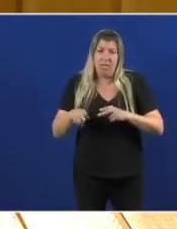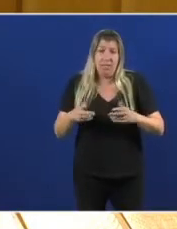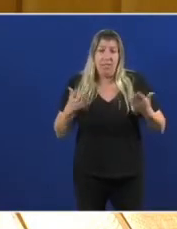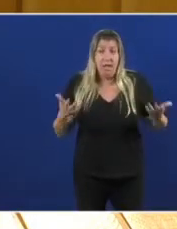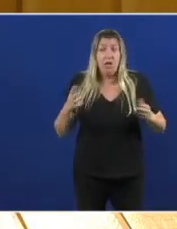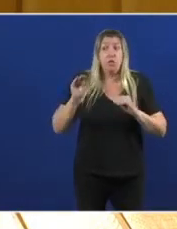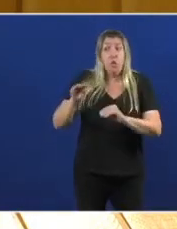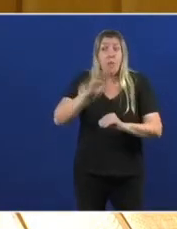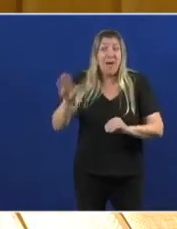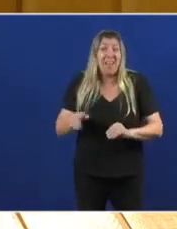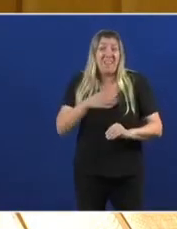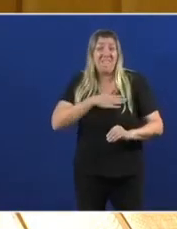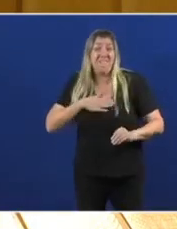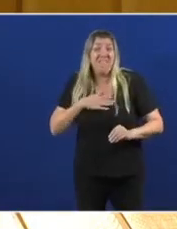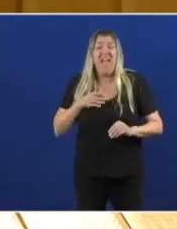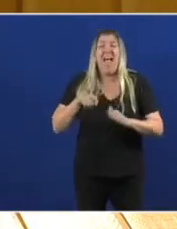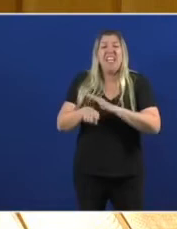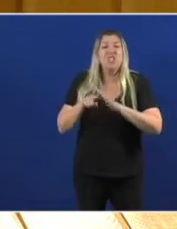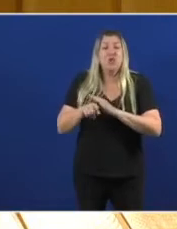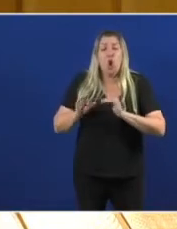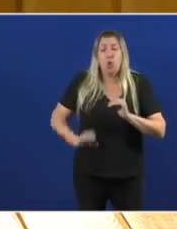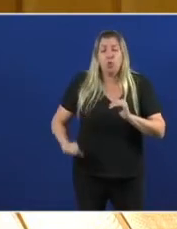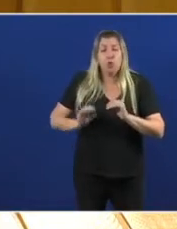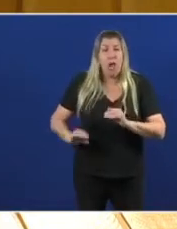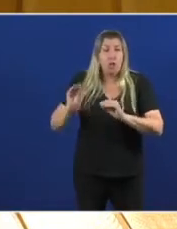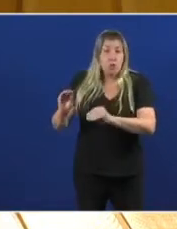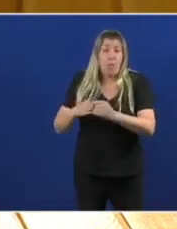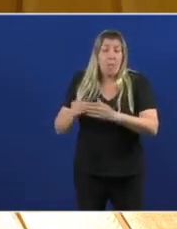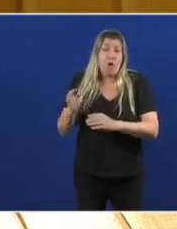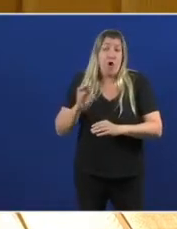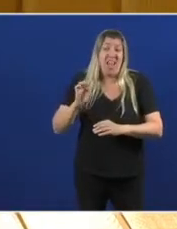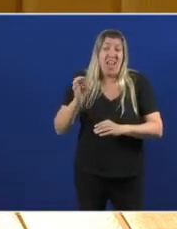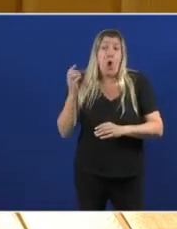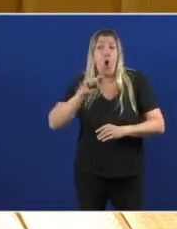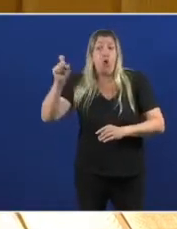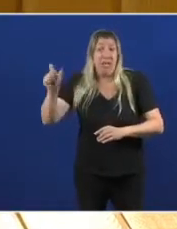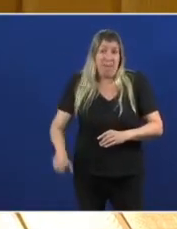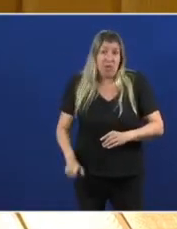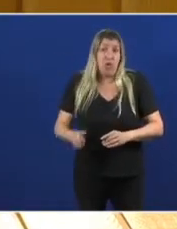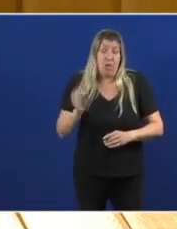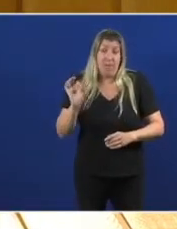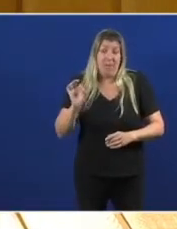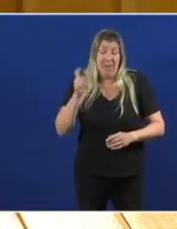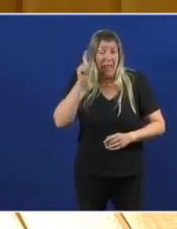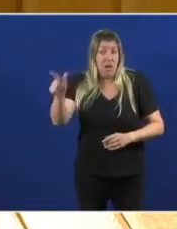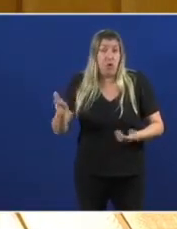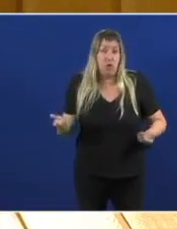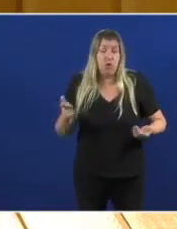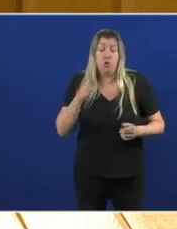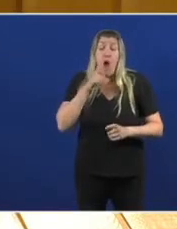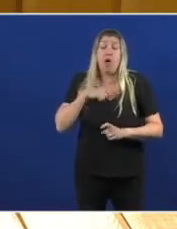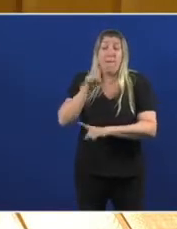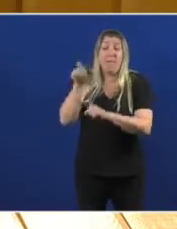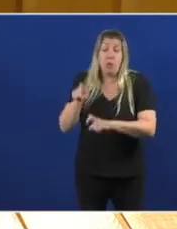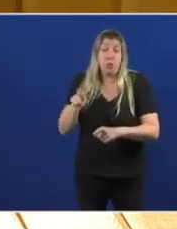xestionar directamente O seu salario A que yo xestione Un terceiro A 600 kilómetros E a pregunta é Por que lle